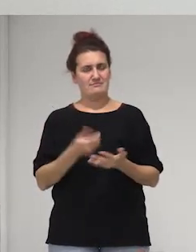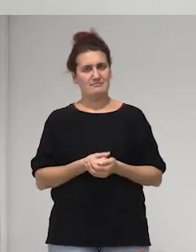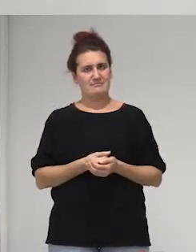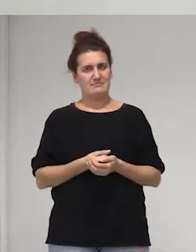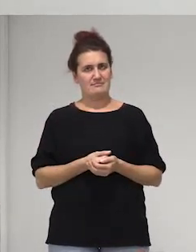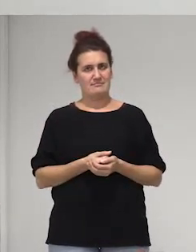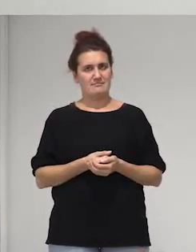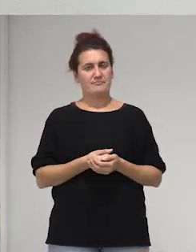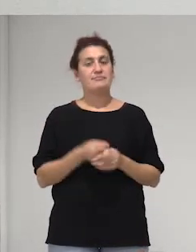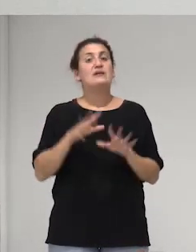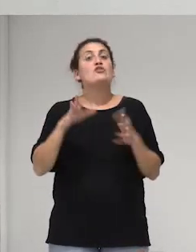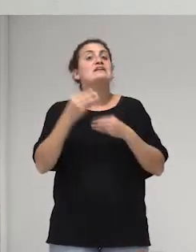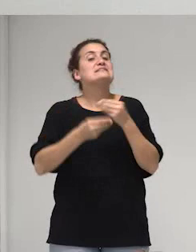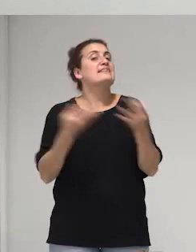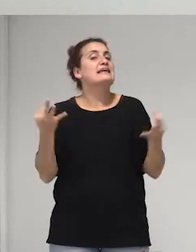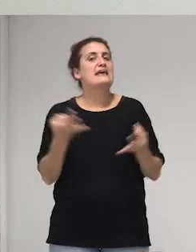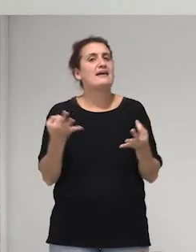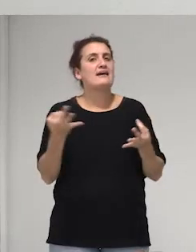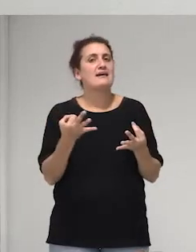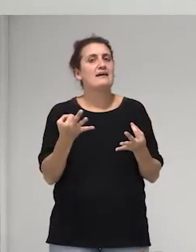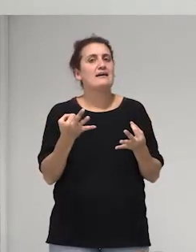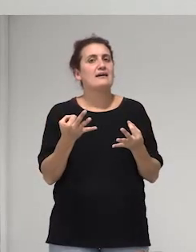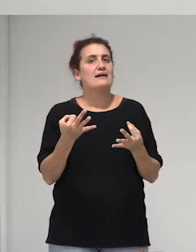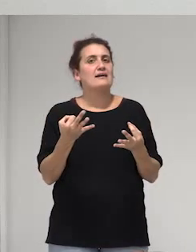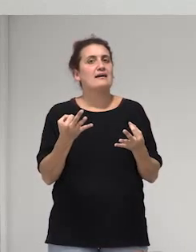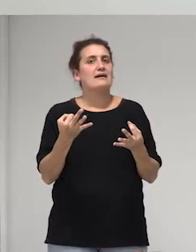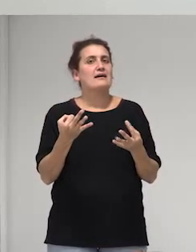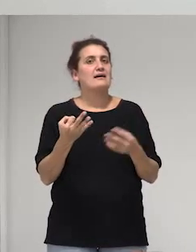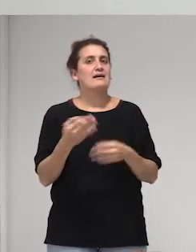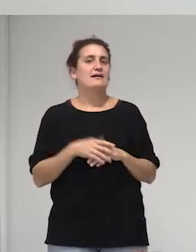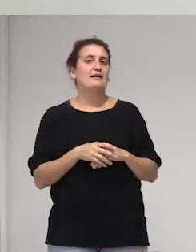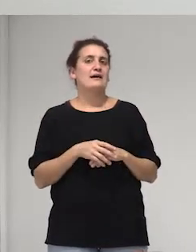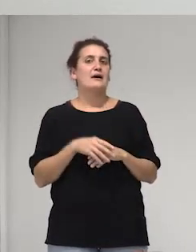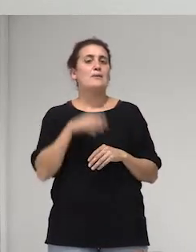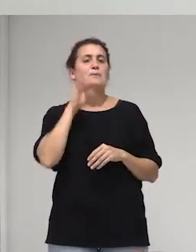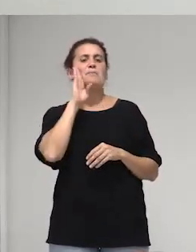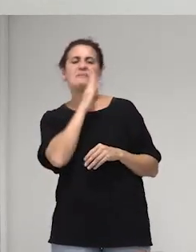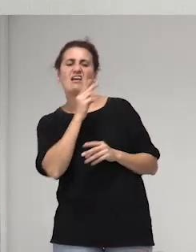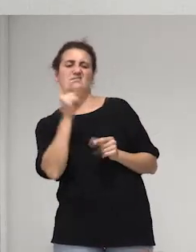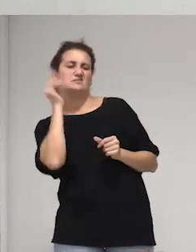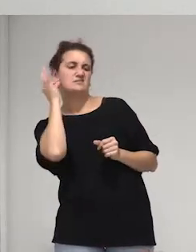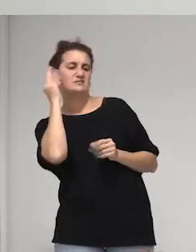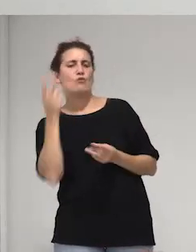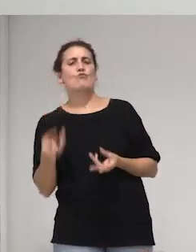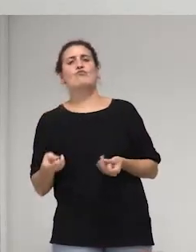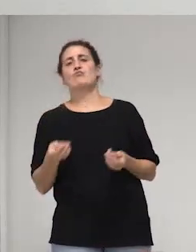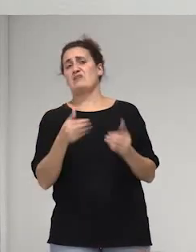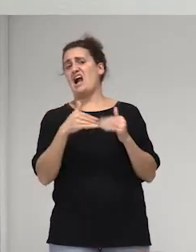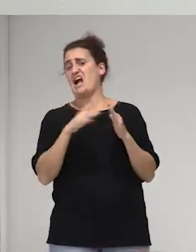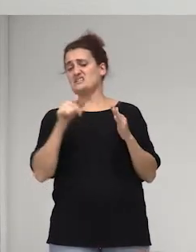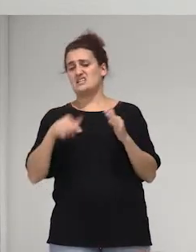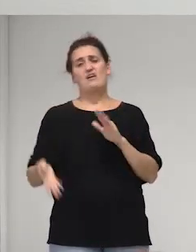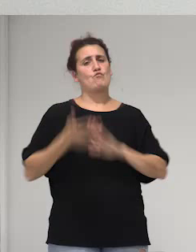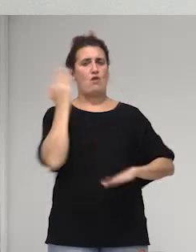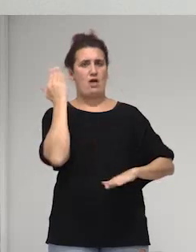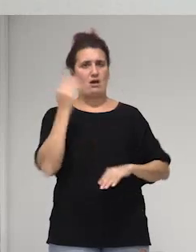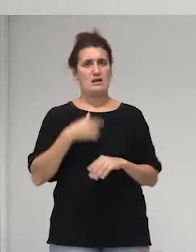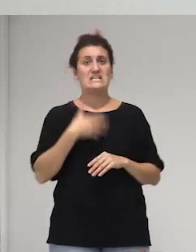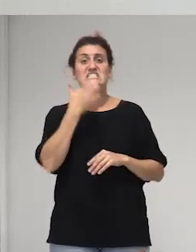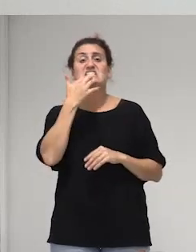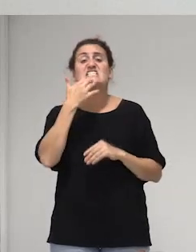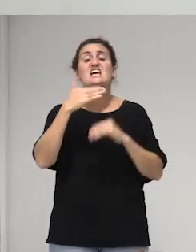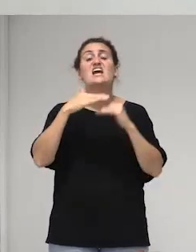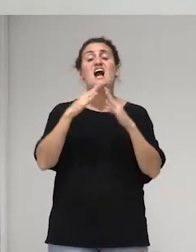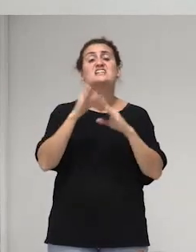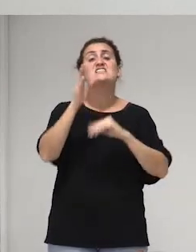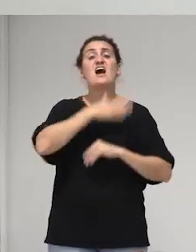y bueno que hicieron mamitas fuera de nuestra casa porque aquí no es la suya si quieren una construyan a